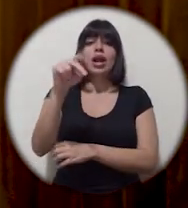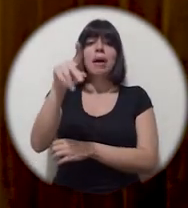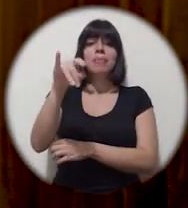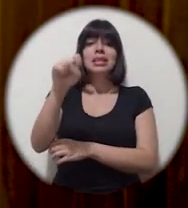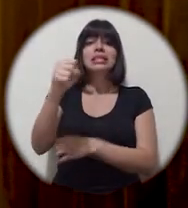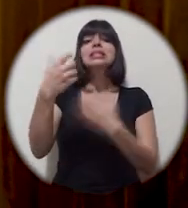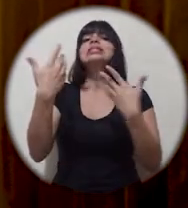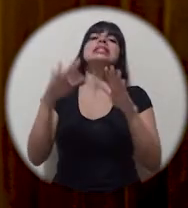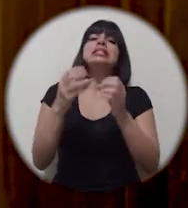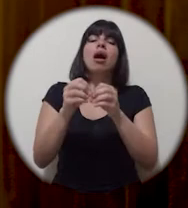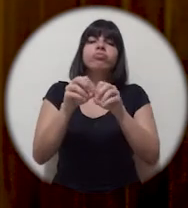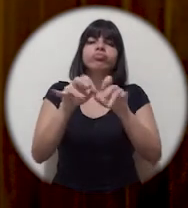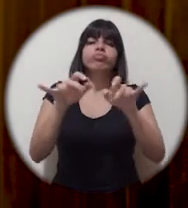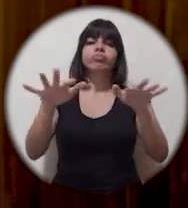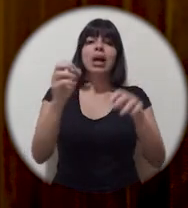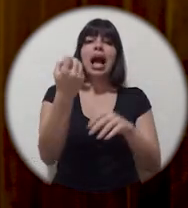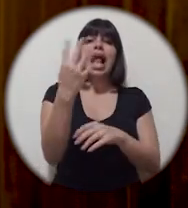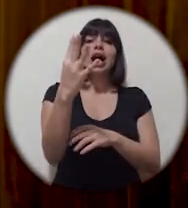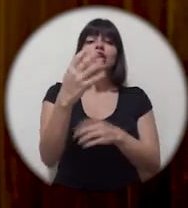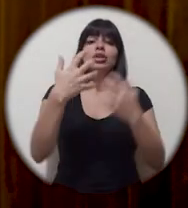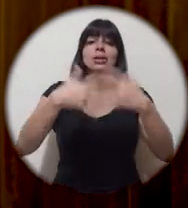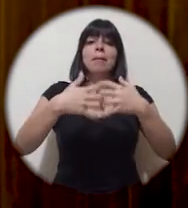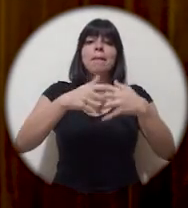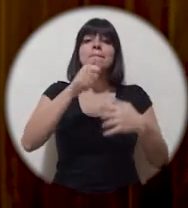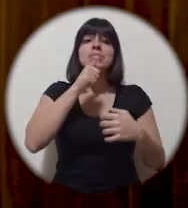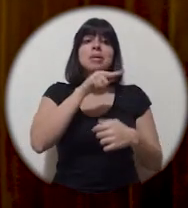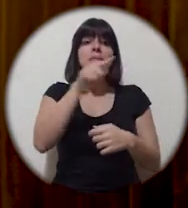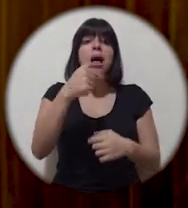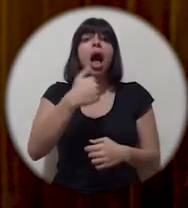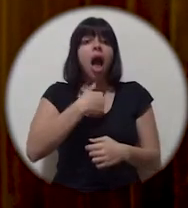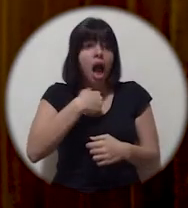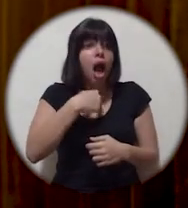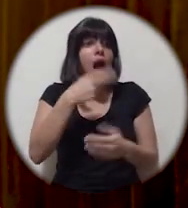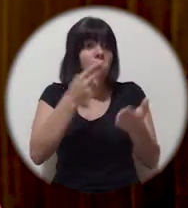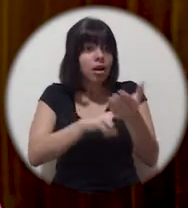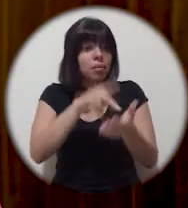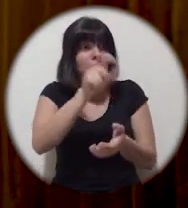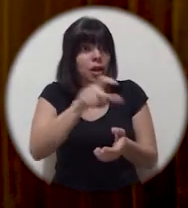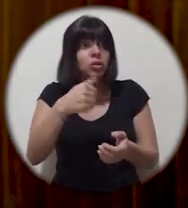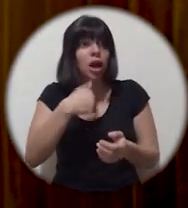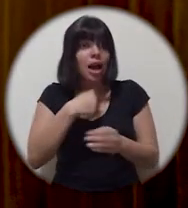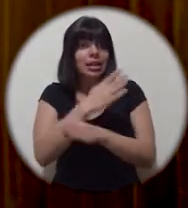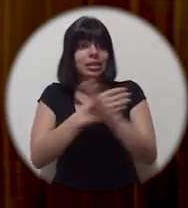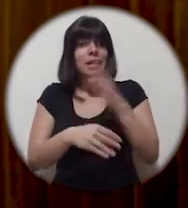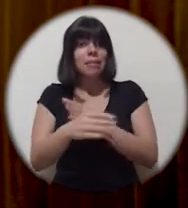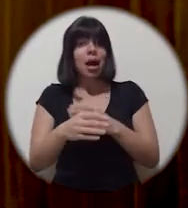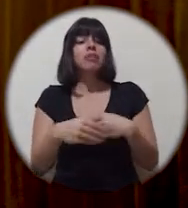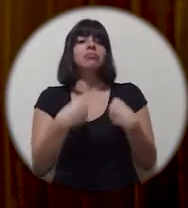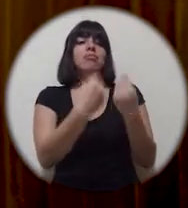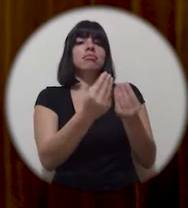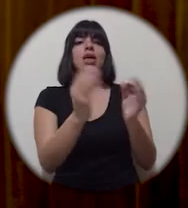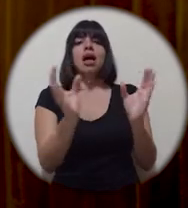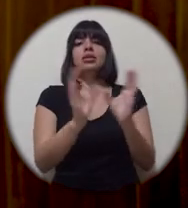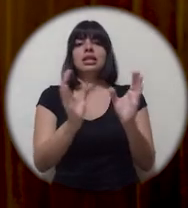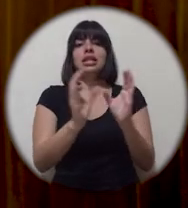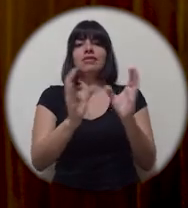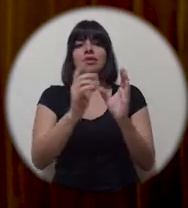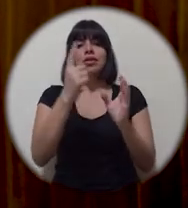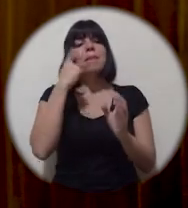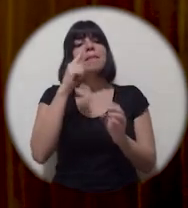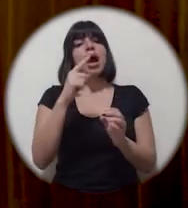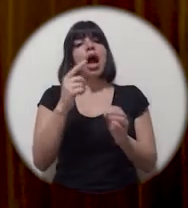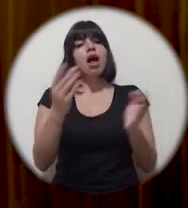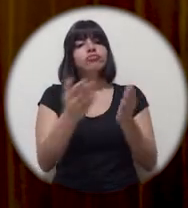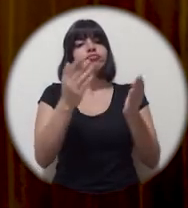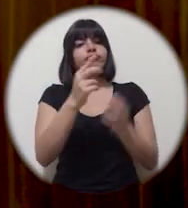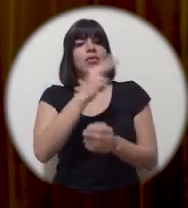extendido a 14 empresas privadas que contratan personal con discapacidad la certificación para el incentivo